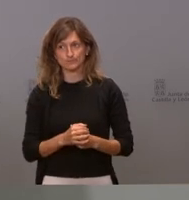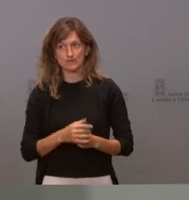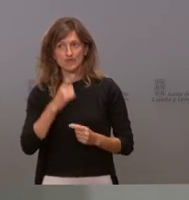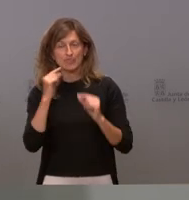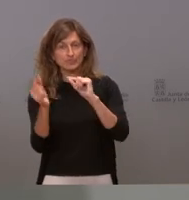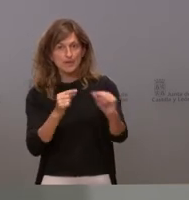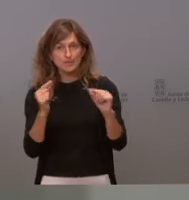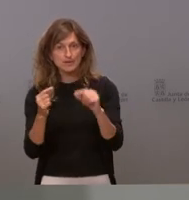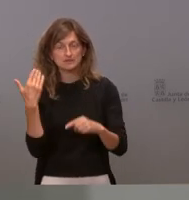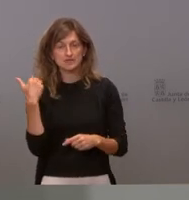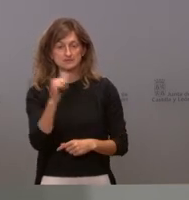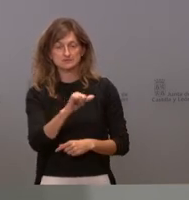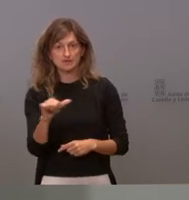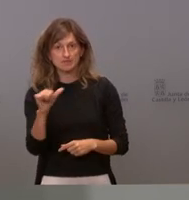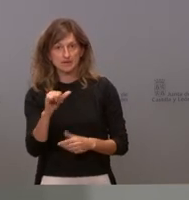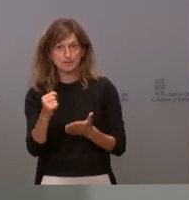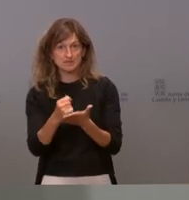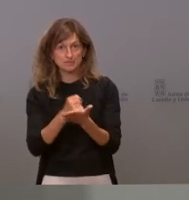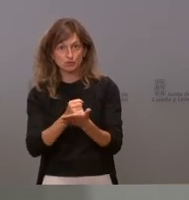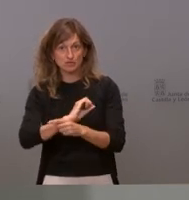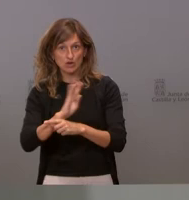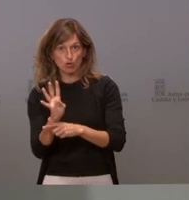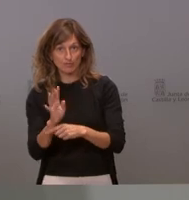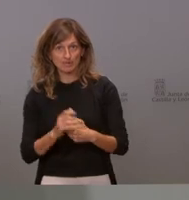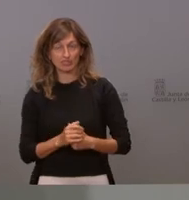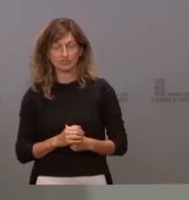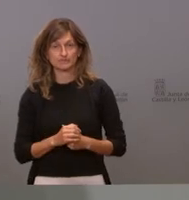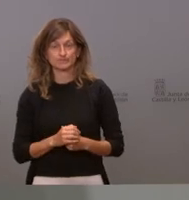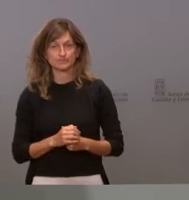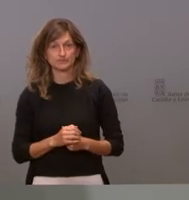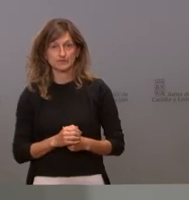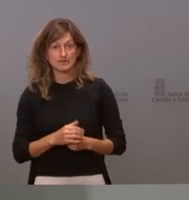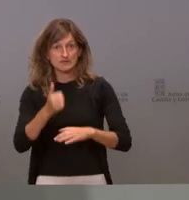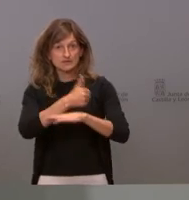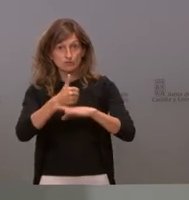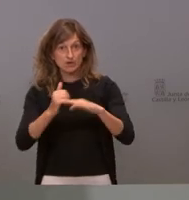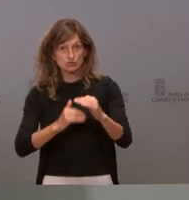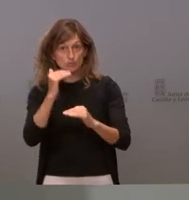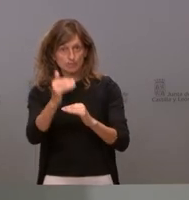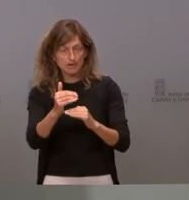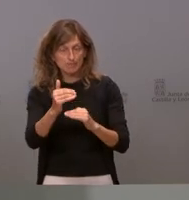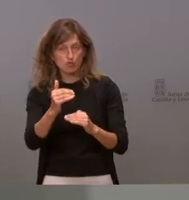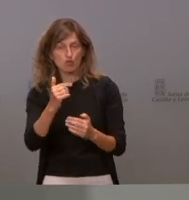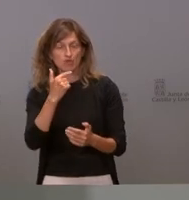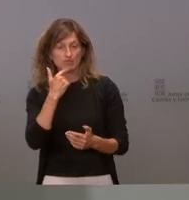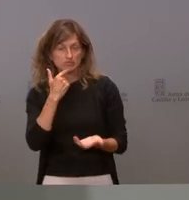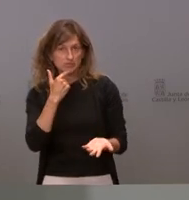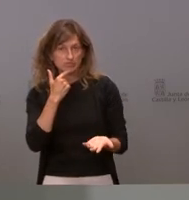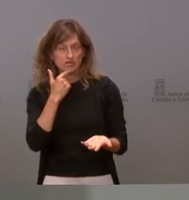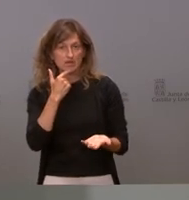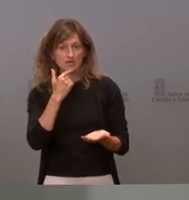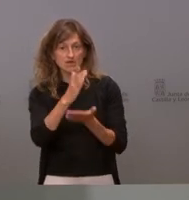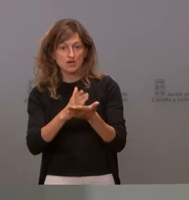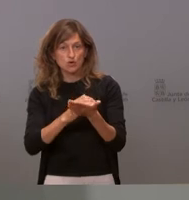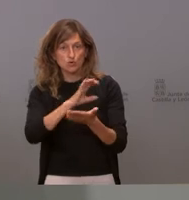debate esta semana sobre el asunto del pasaporte COVID por ejemplo finalmente el Tribunal Supremo parece que ha echado atrás en todas las